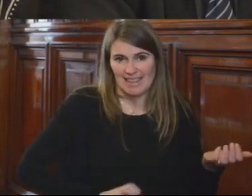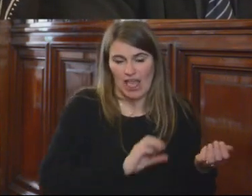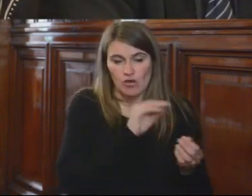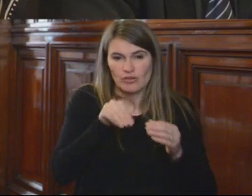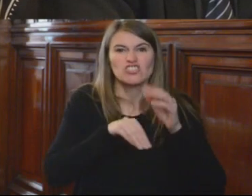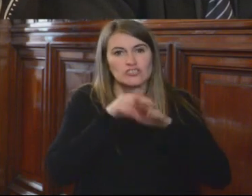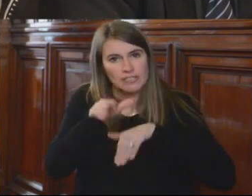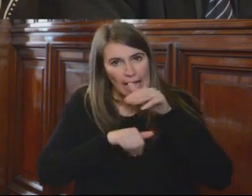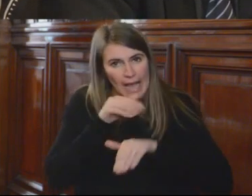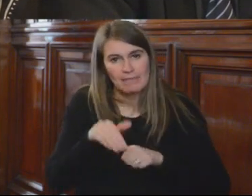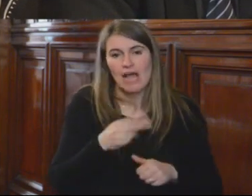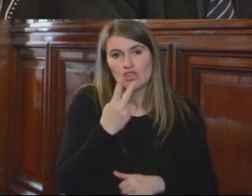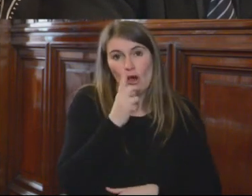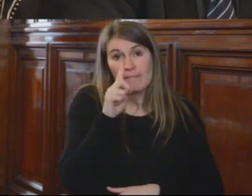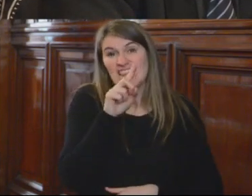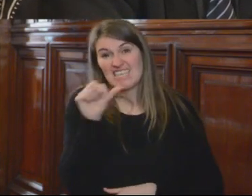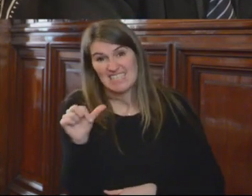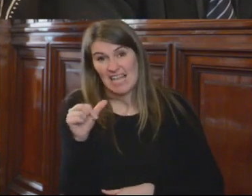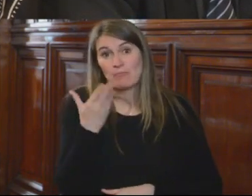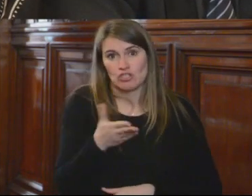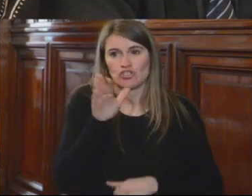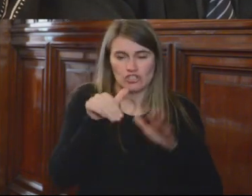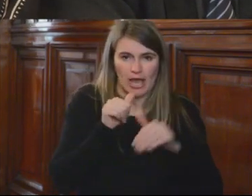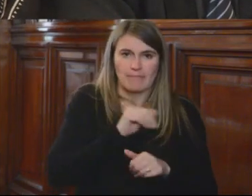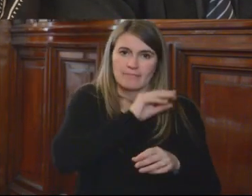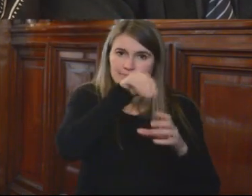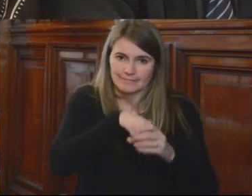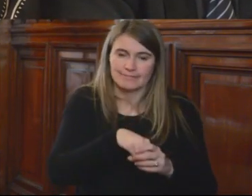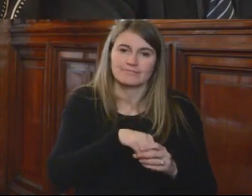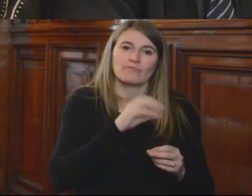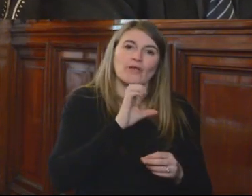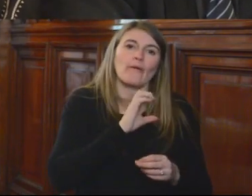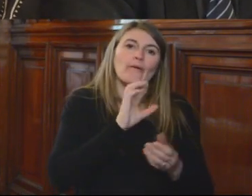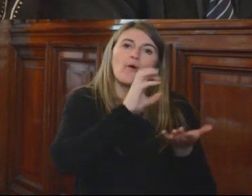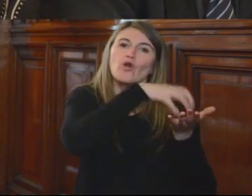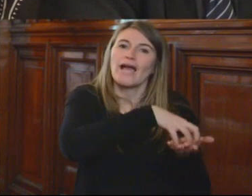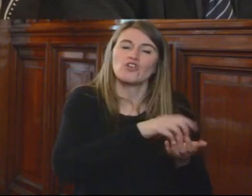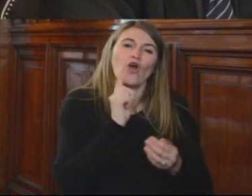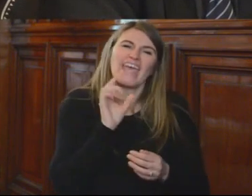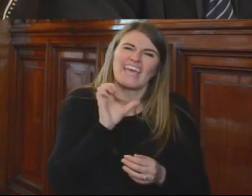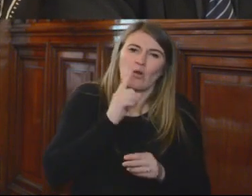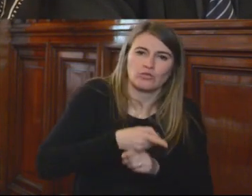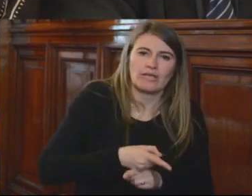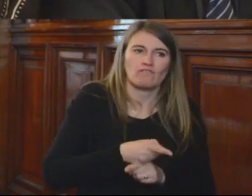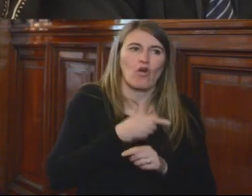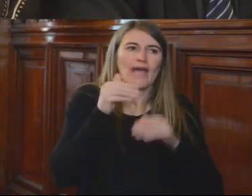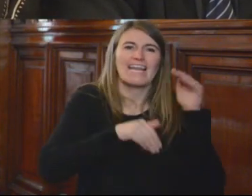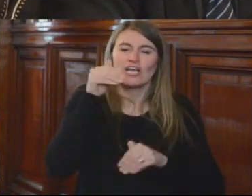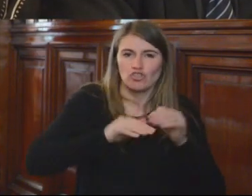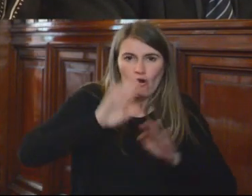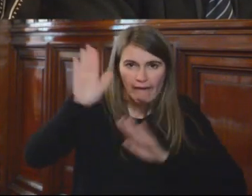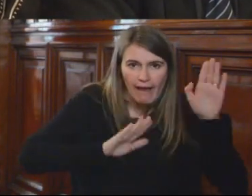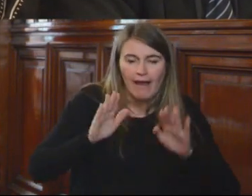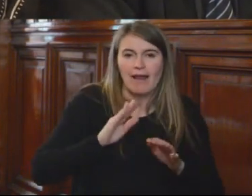de justicia del año 2016. Es por eso que interviene también el órgano ejecutivo, el órgano incluso electoral, interviene la